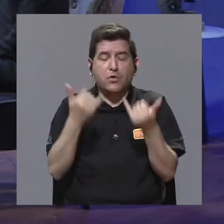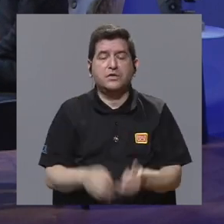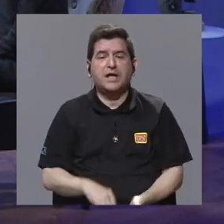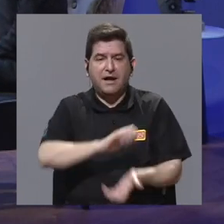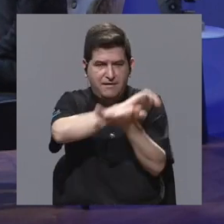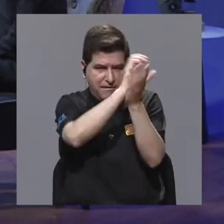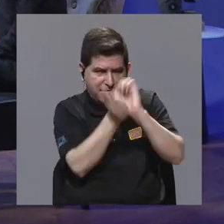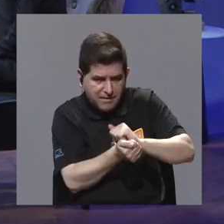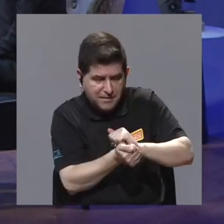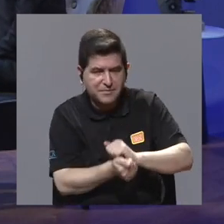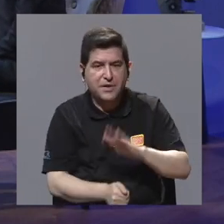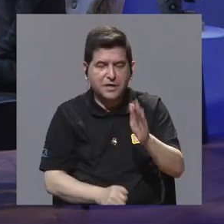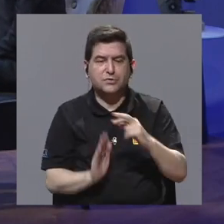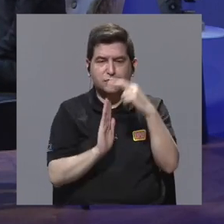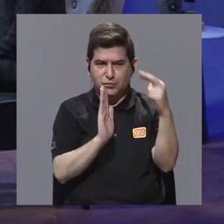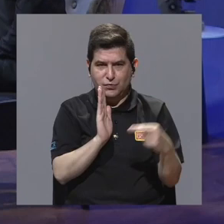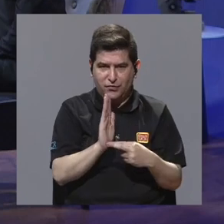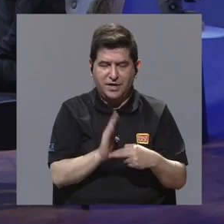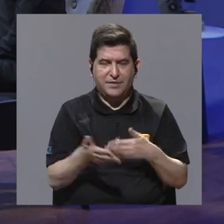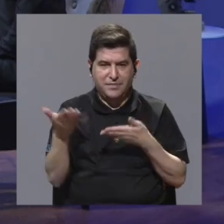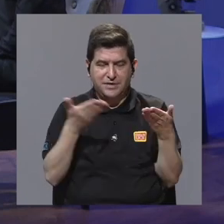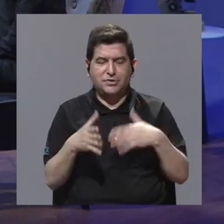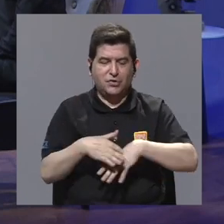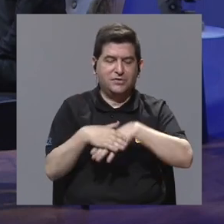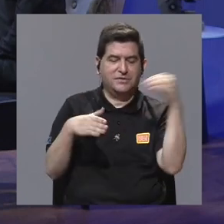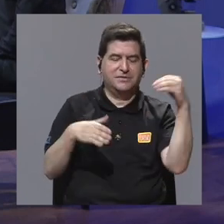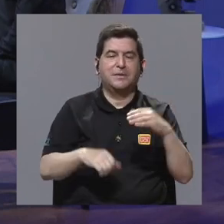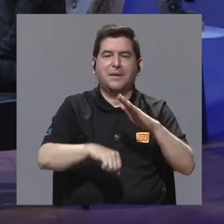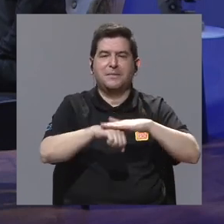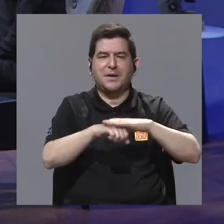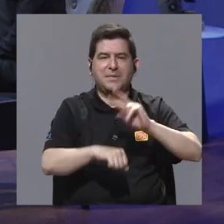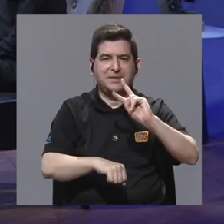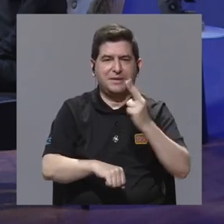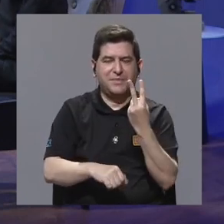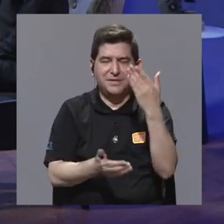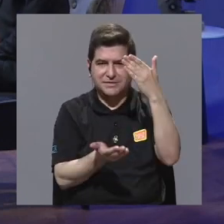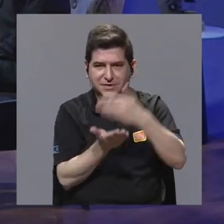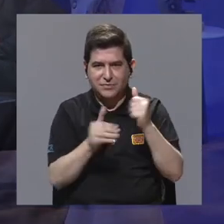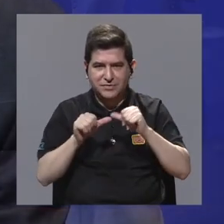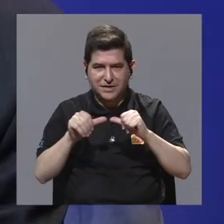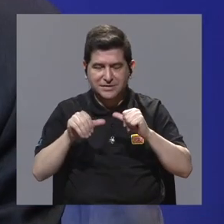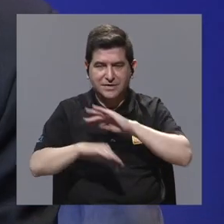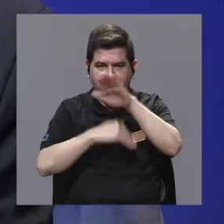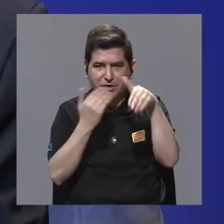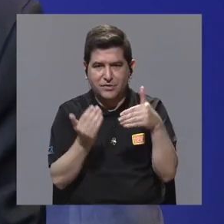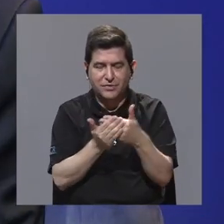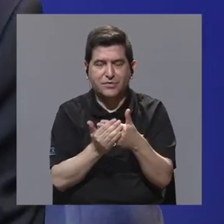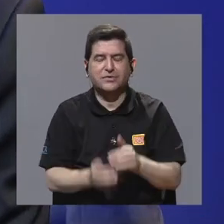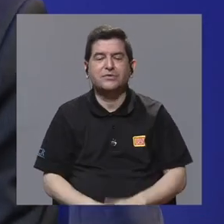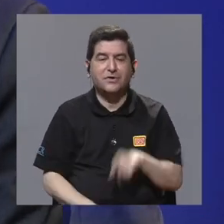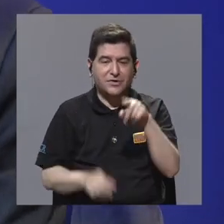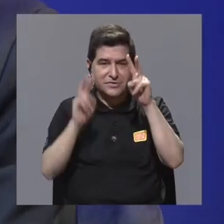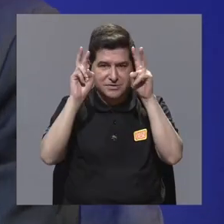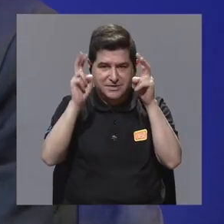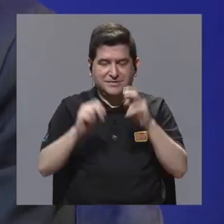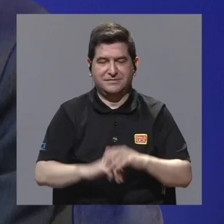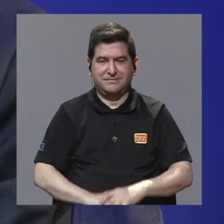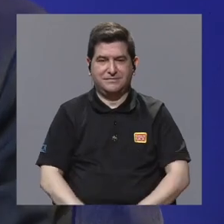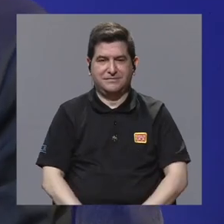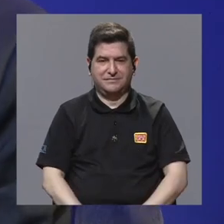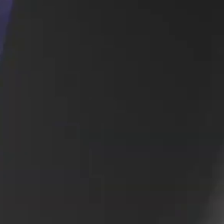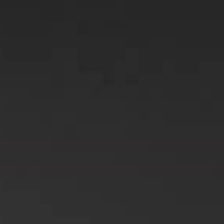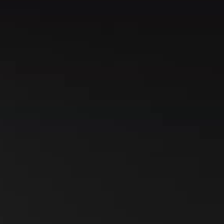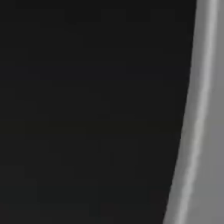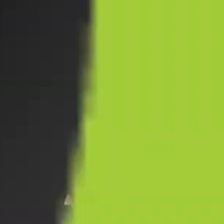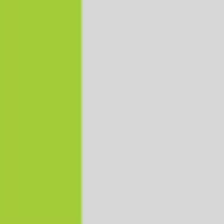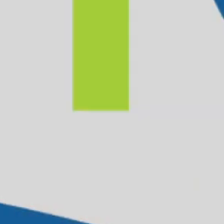dando o incluso ya han reformado sus reglamentos del servicio exterior. Permíteme hacer una segunda pausa y continuamos con este interesante tema.